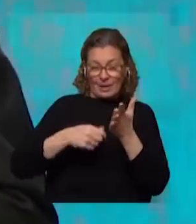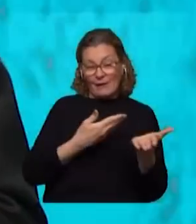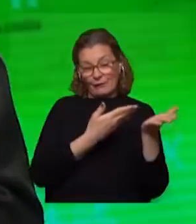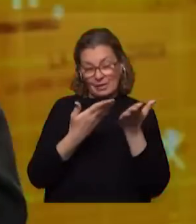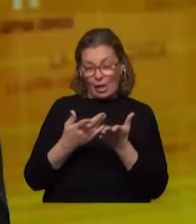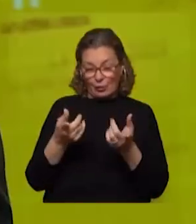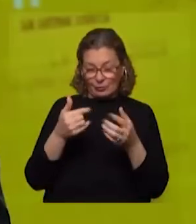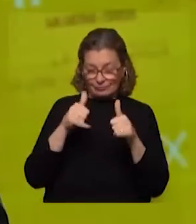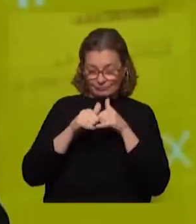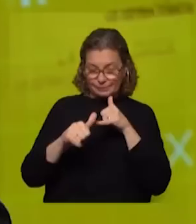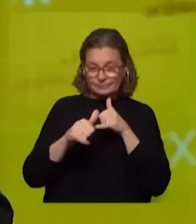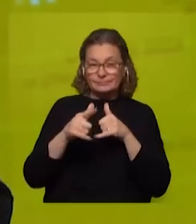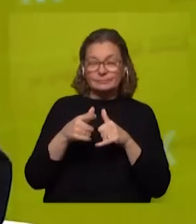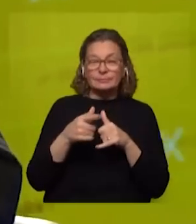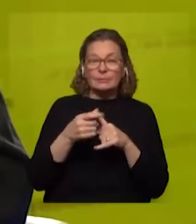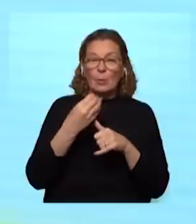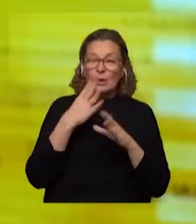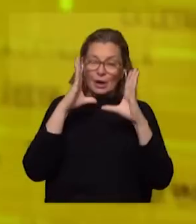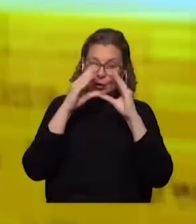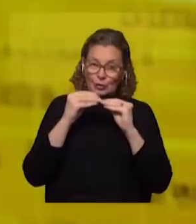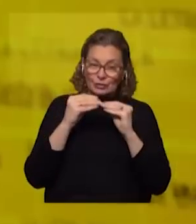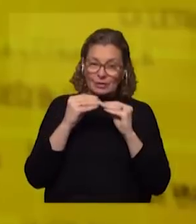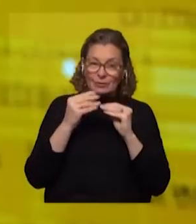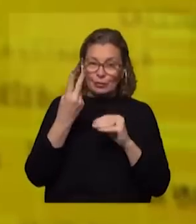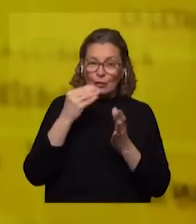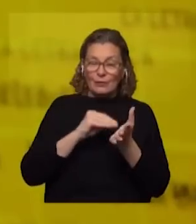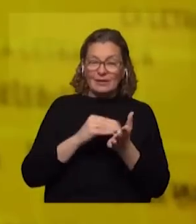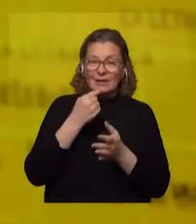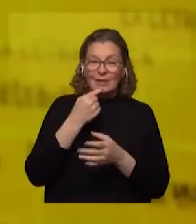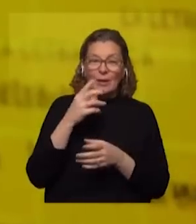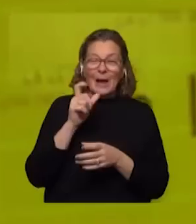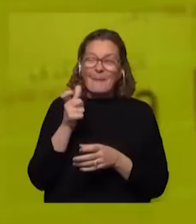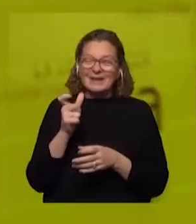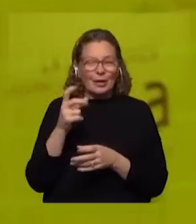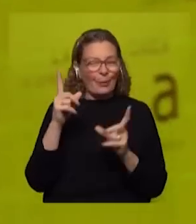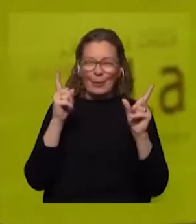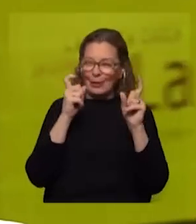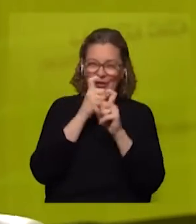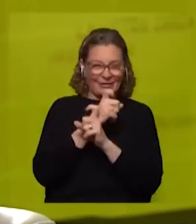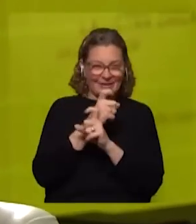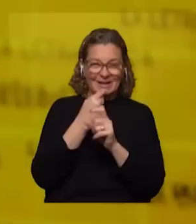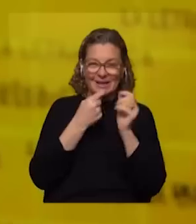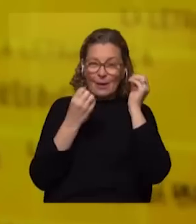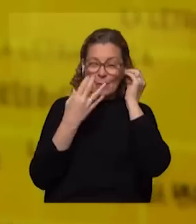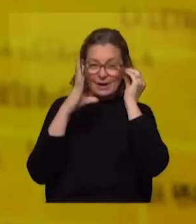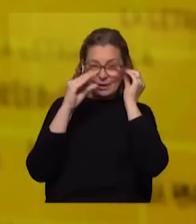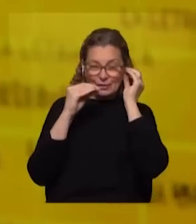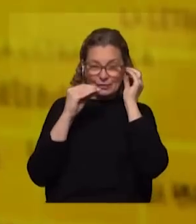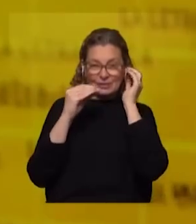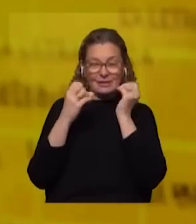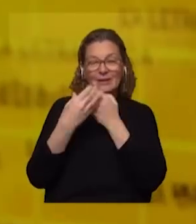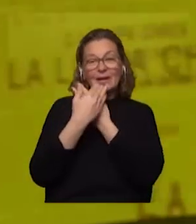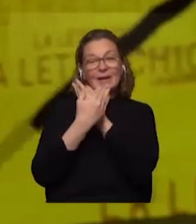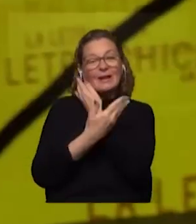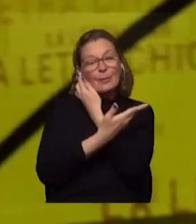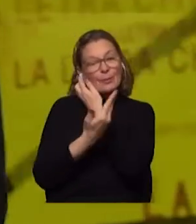a participar de esa manera. Kramer Mann, buenas noches. Buenas noches. Van dos veces que lo digo y no me sale. Kramer Mann, ahora sí. Buenas noches. La tercera fue la Gracias por la